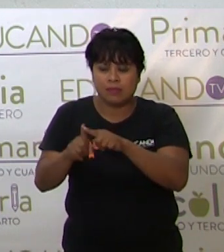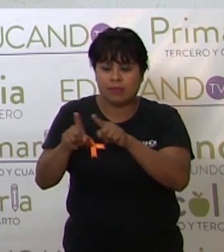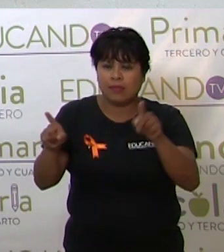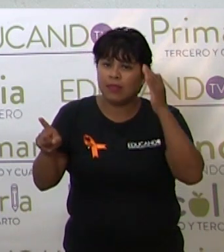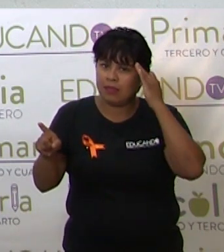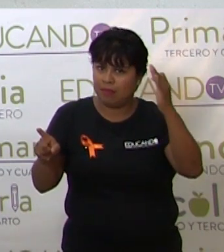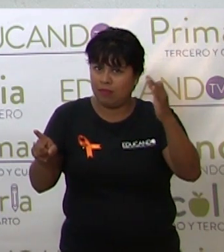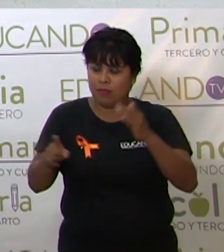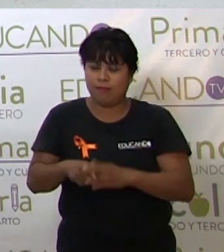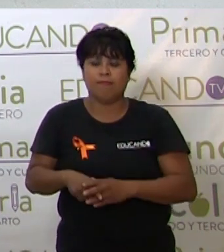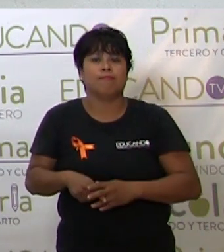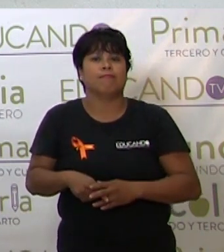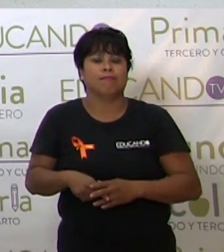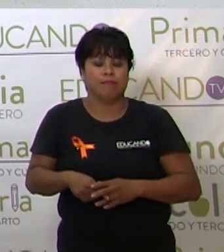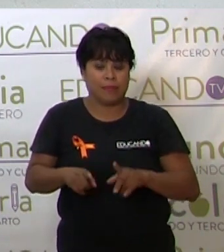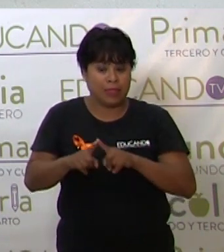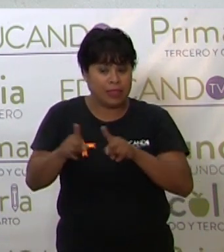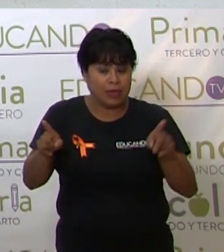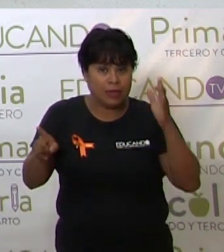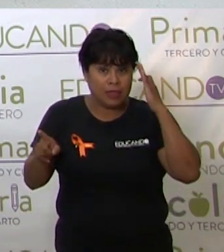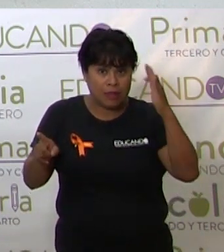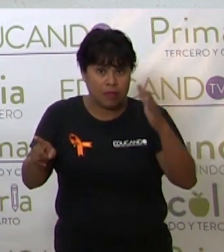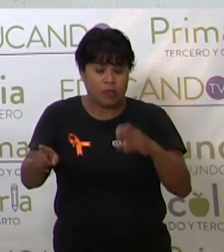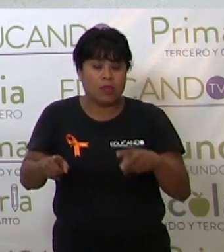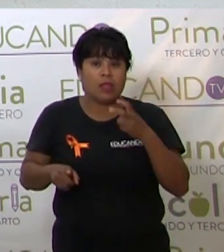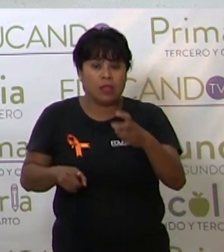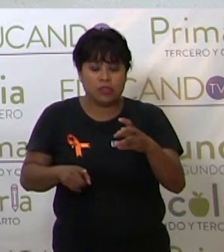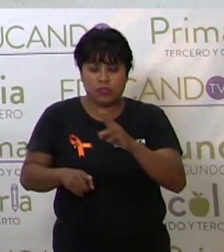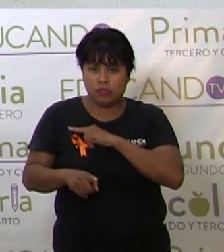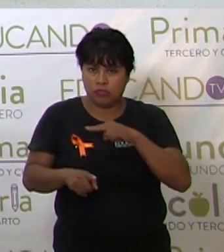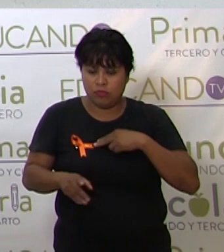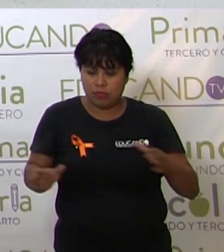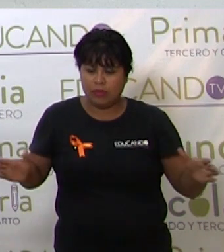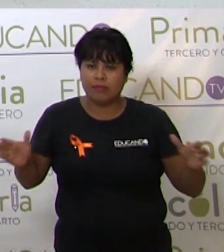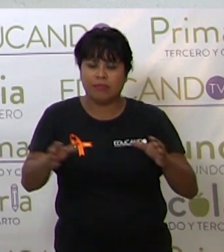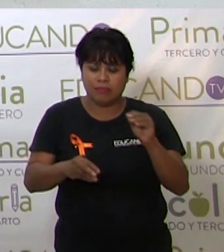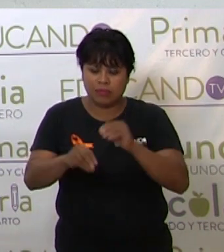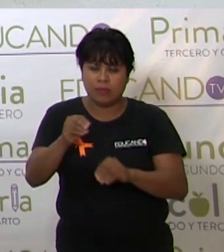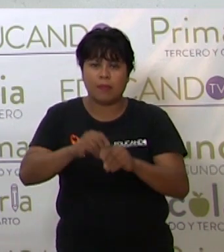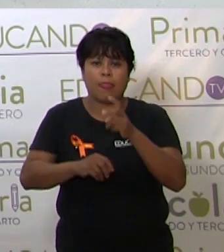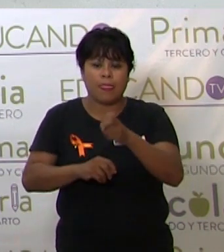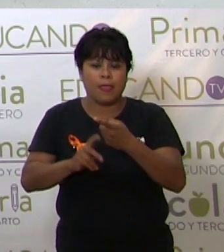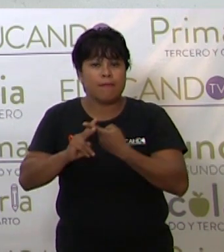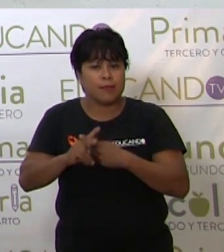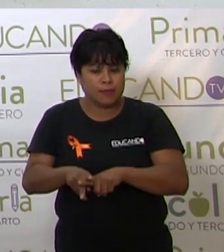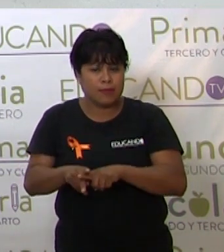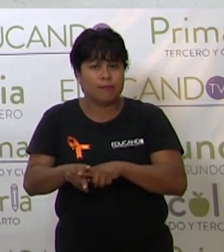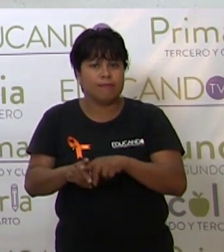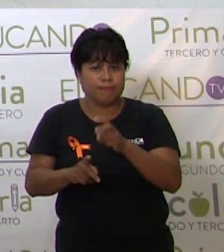tiempo. Una línea de tiempo en ella sintetizamos a partir de un texto,